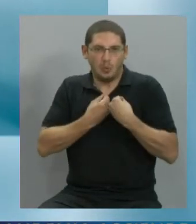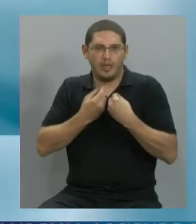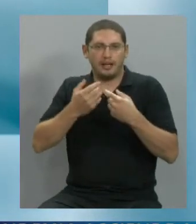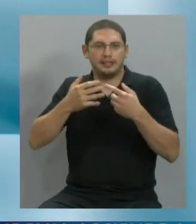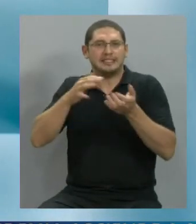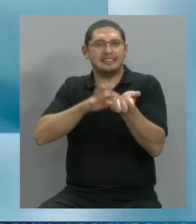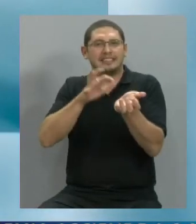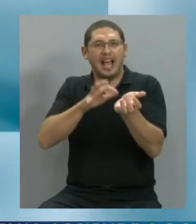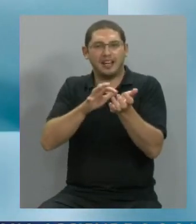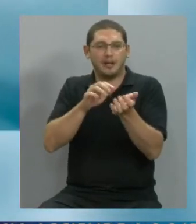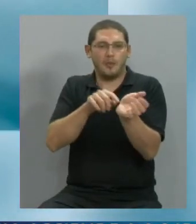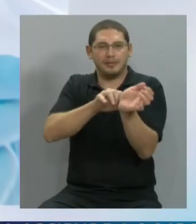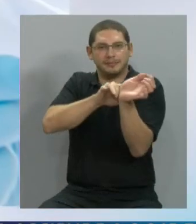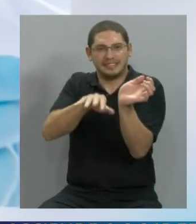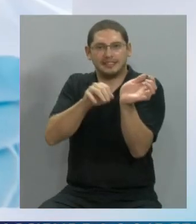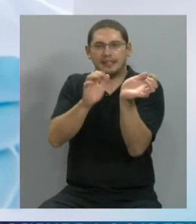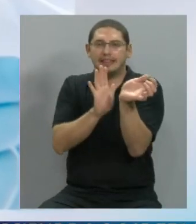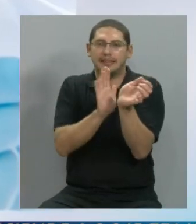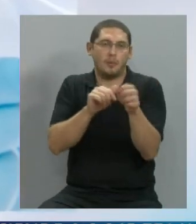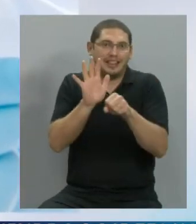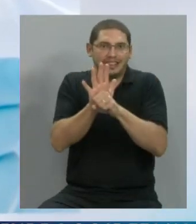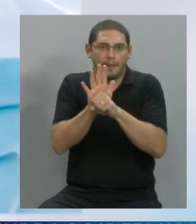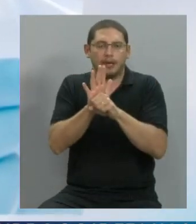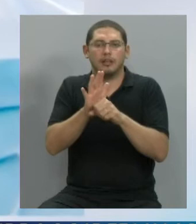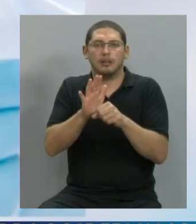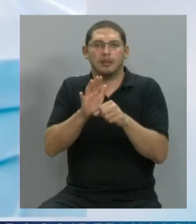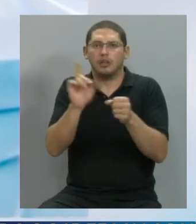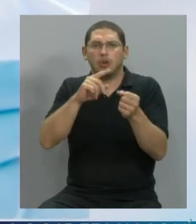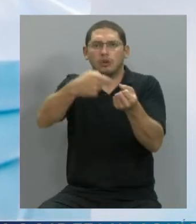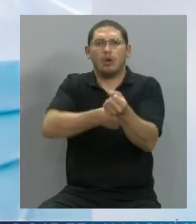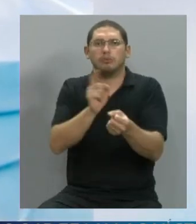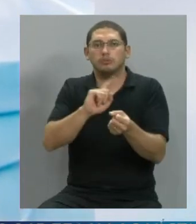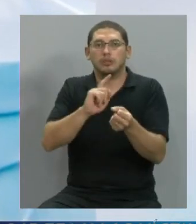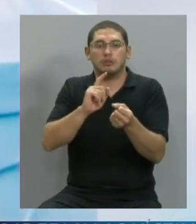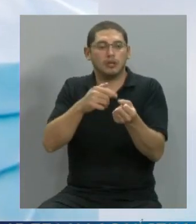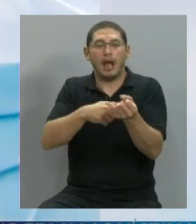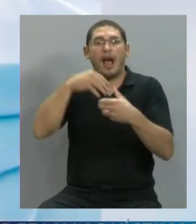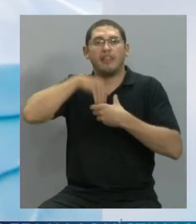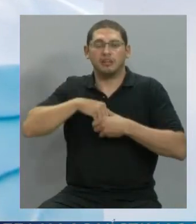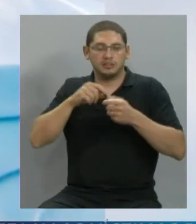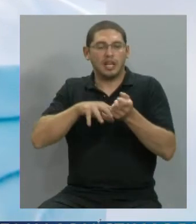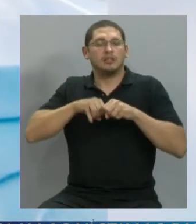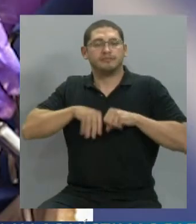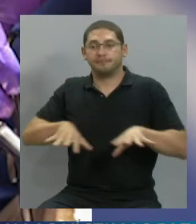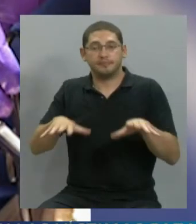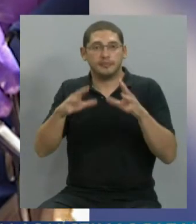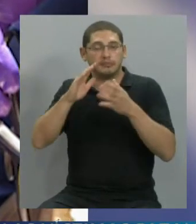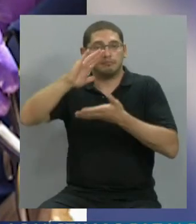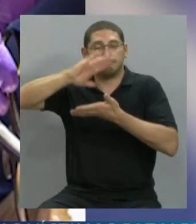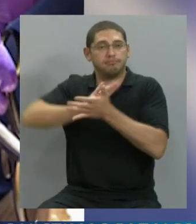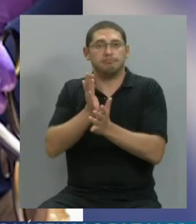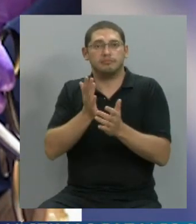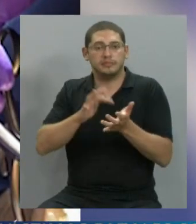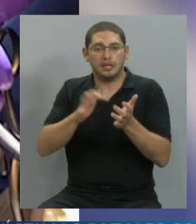desangrado. Es muy grave lo que estamos viviendo y lo que estamos pasando los padres con respecto a las